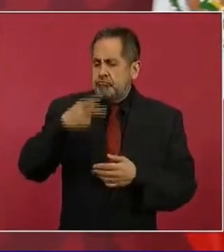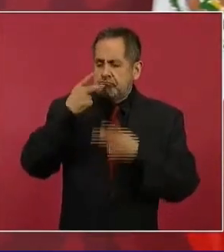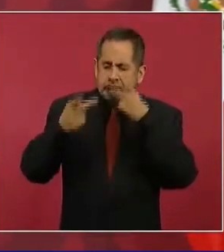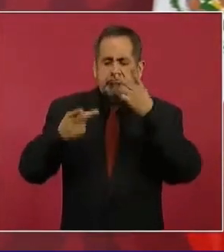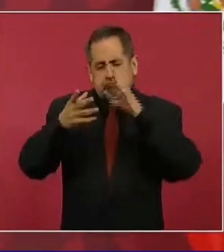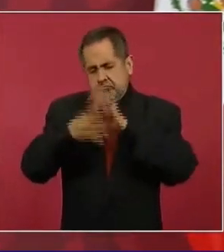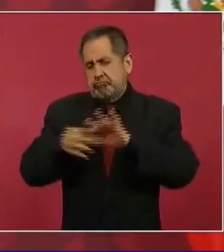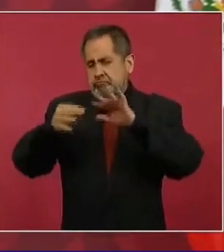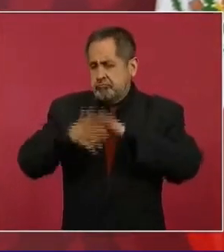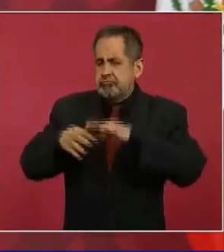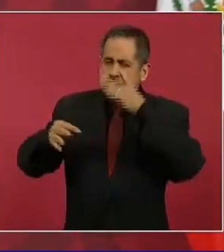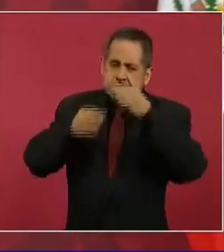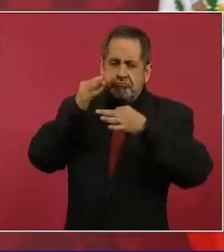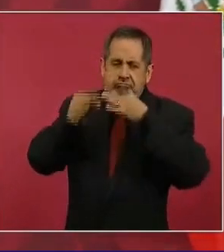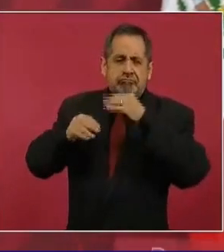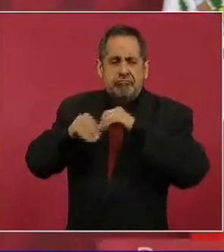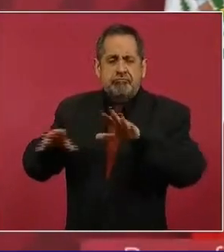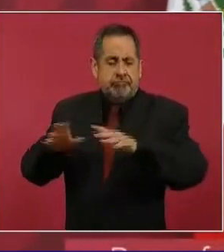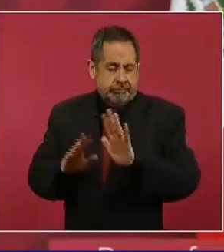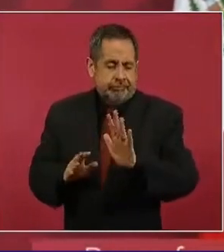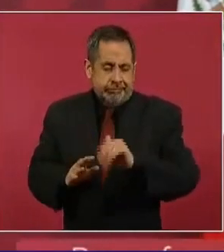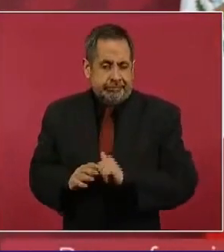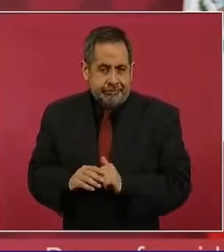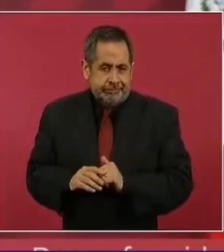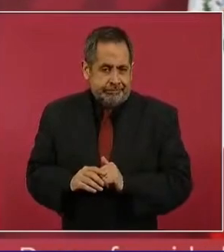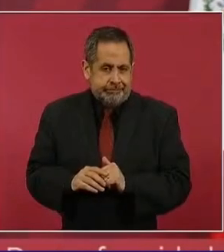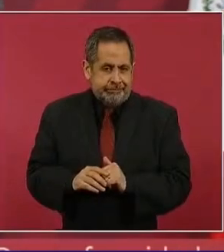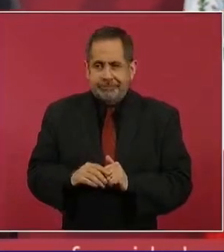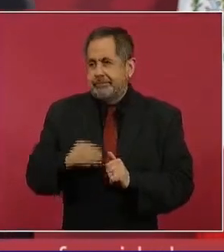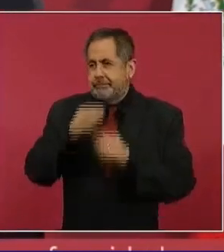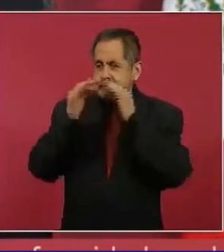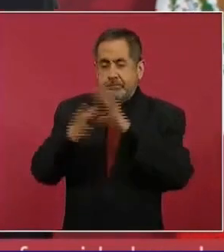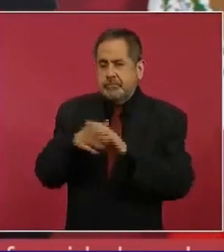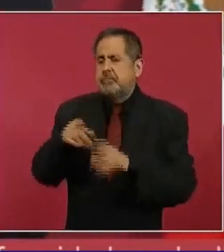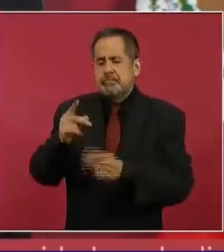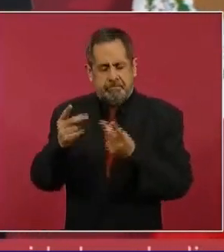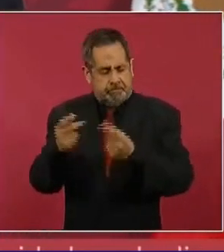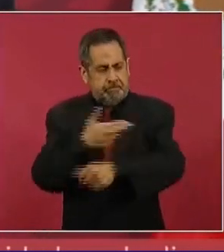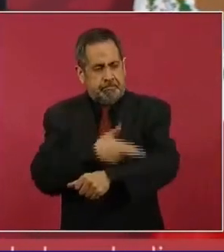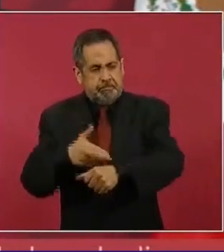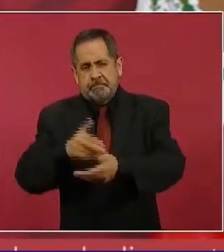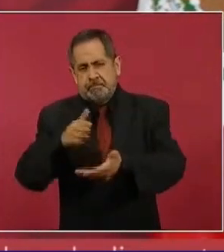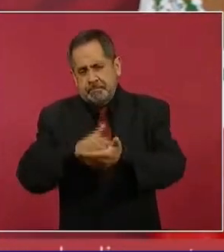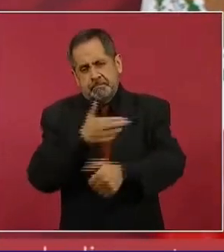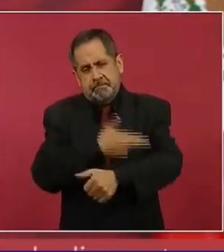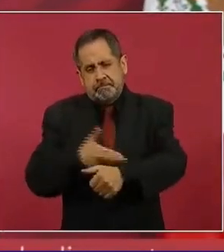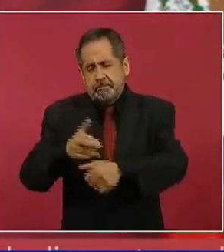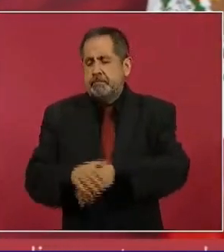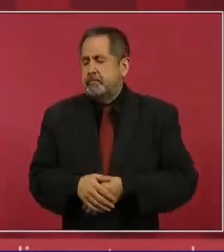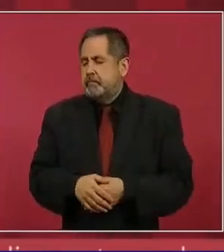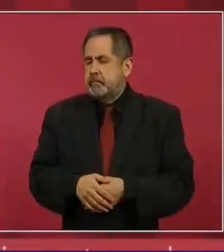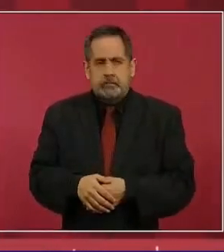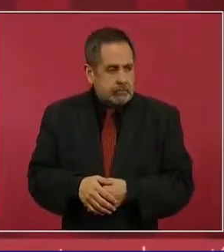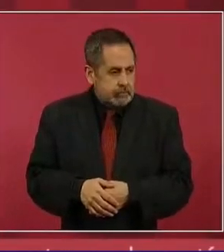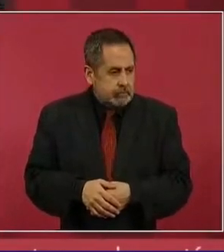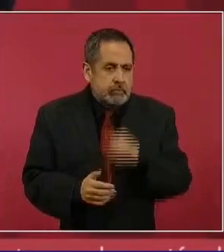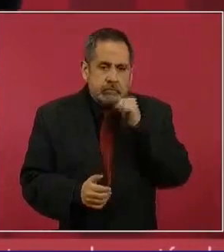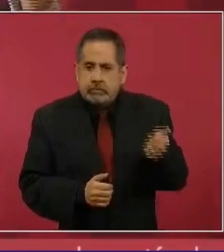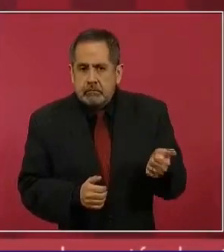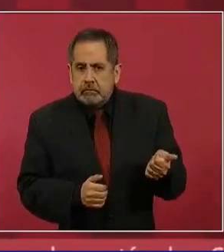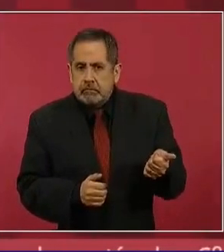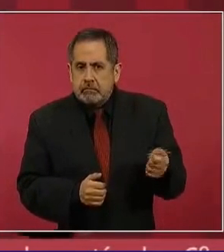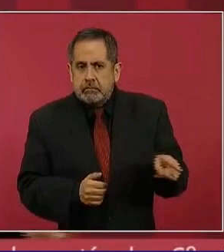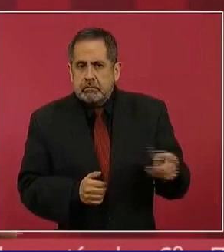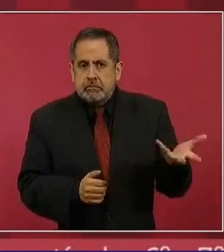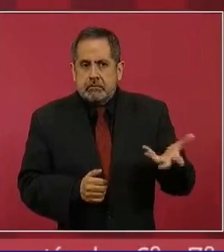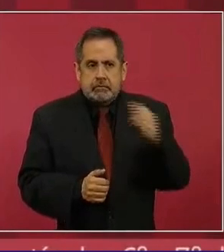de que se va agilizar el trámite y sucede lo contrario. Pero además,